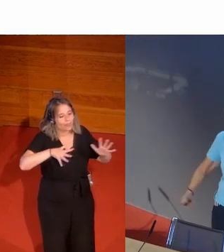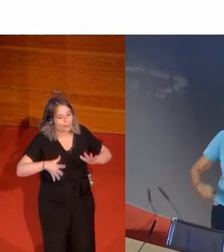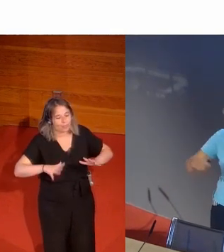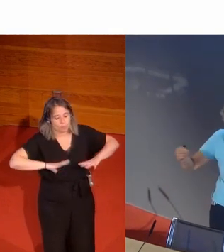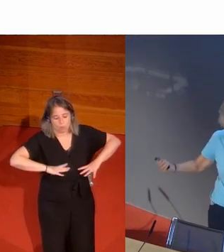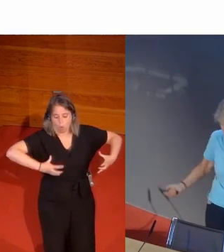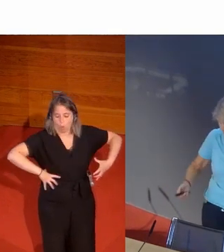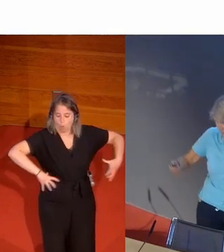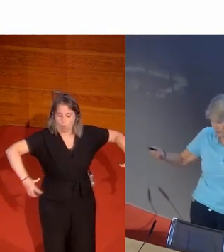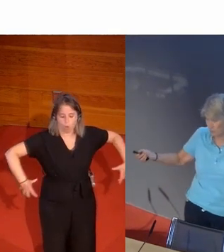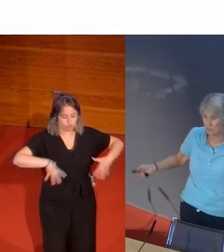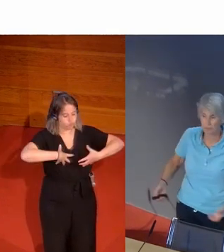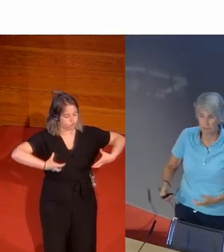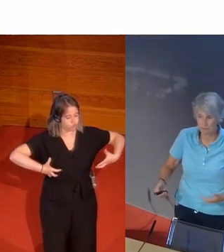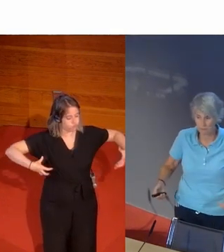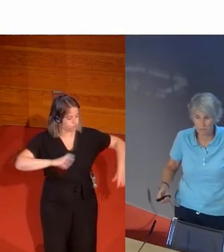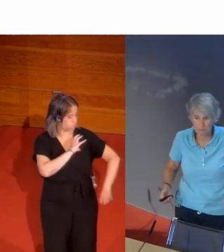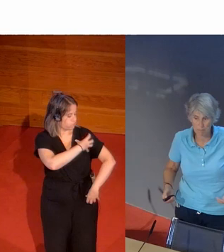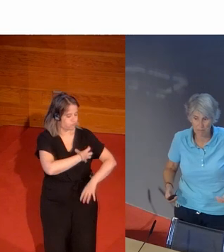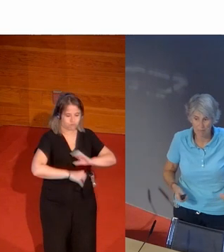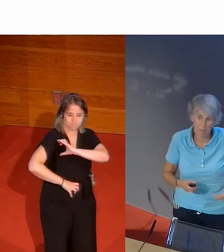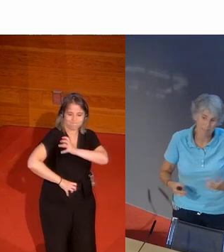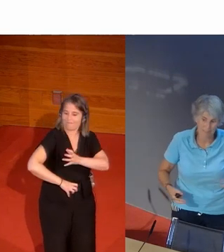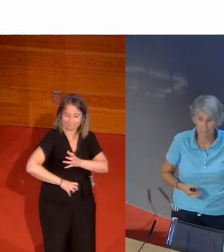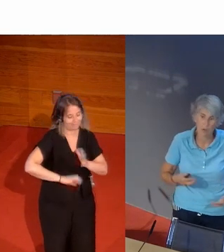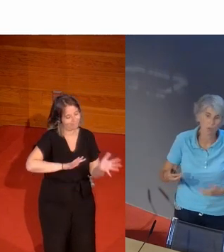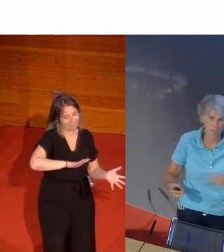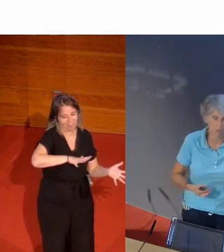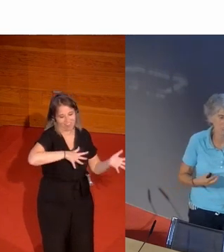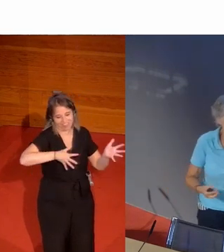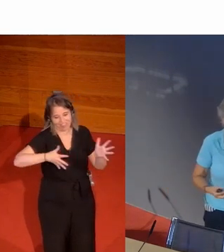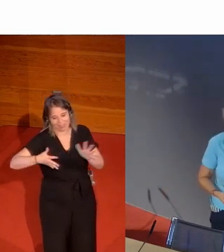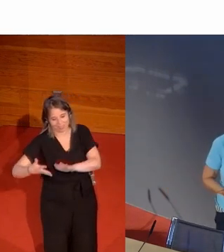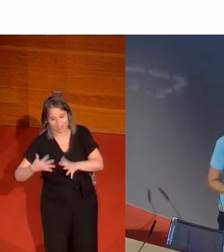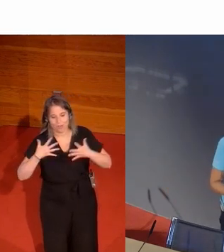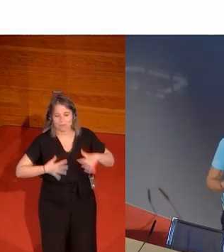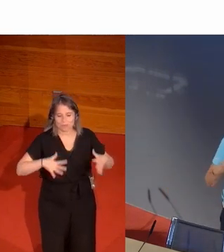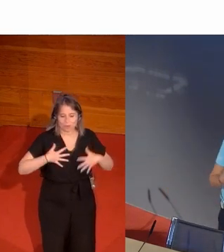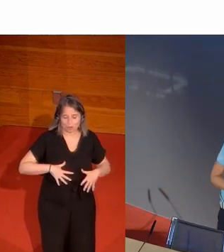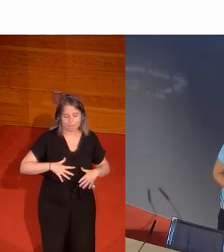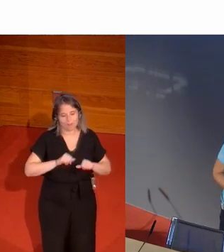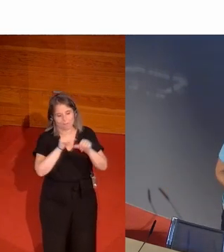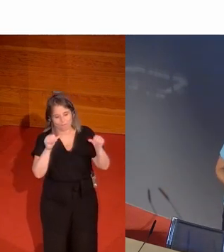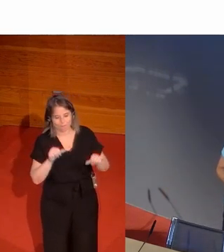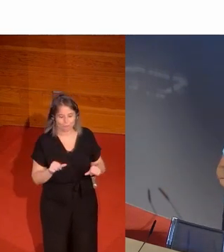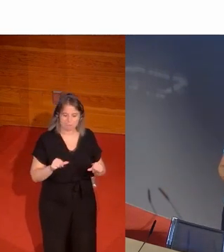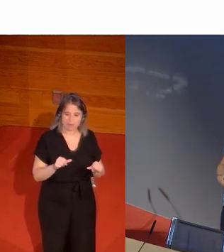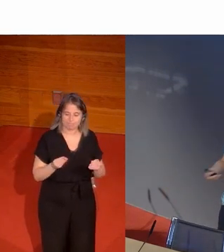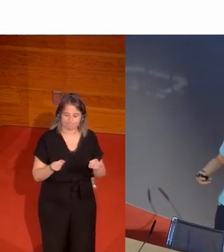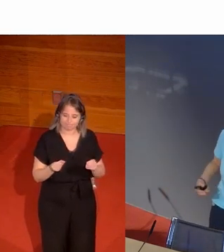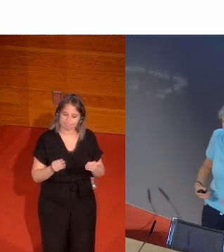vestidos voluptuosos, grandes, se empieza a pasar a un cambio de vestimenta, a una ropa mucho más